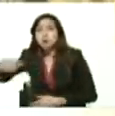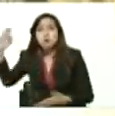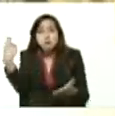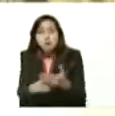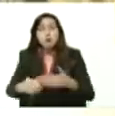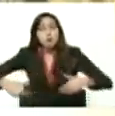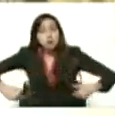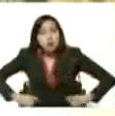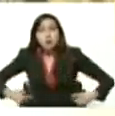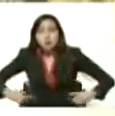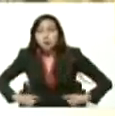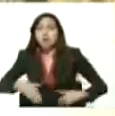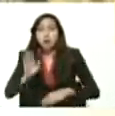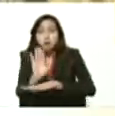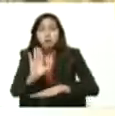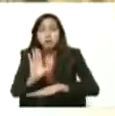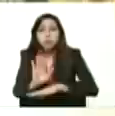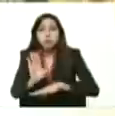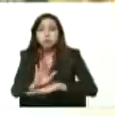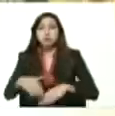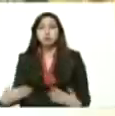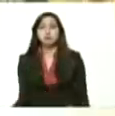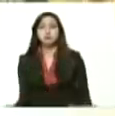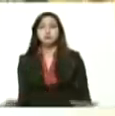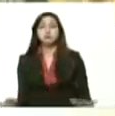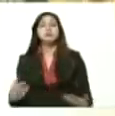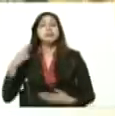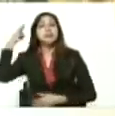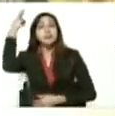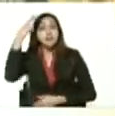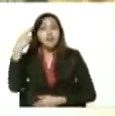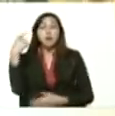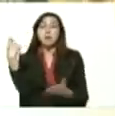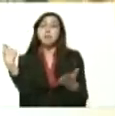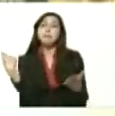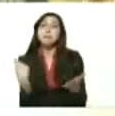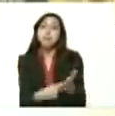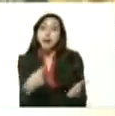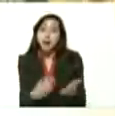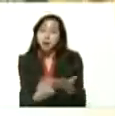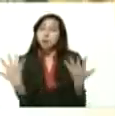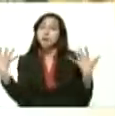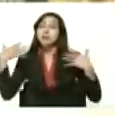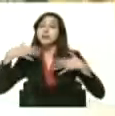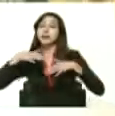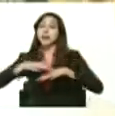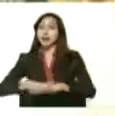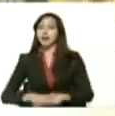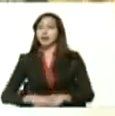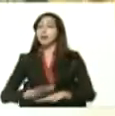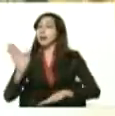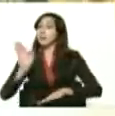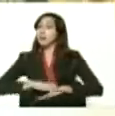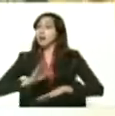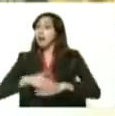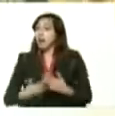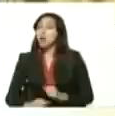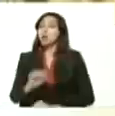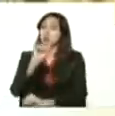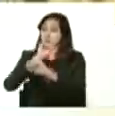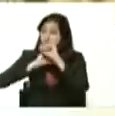esfuerzo. Su ingreso real, su ingreso integral, para defenderlo.